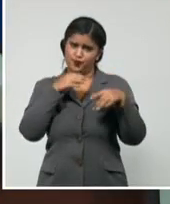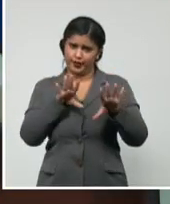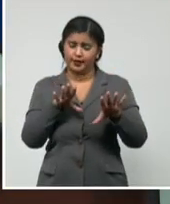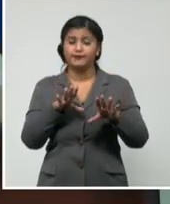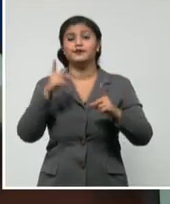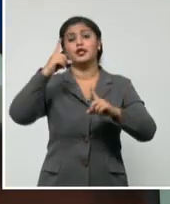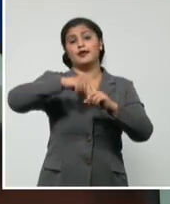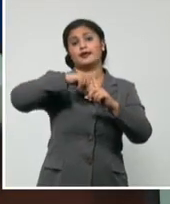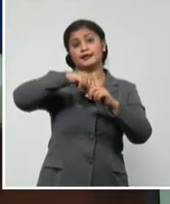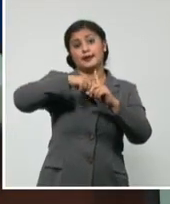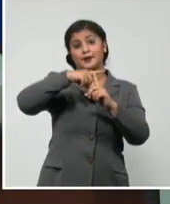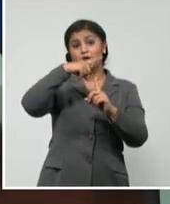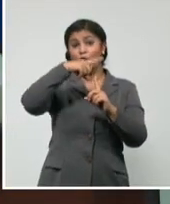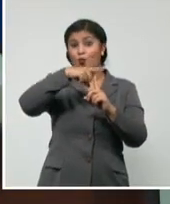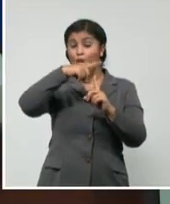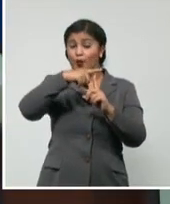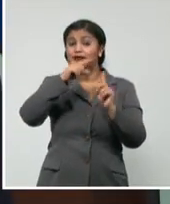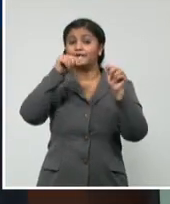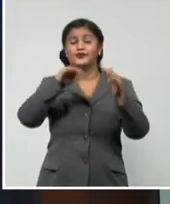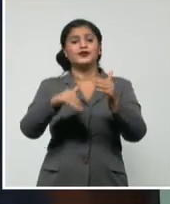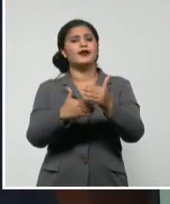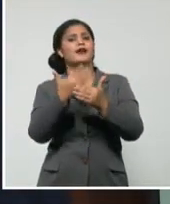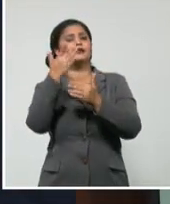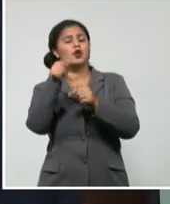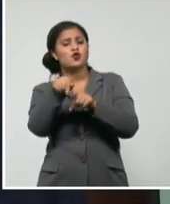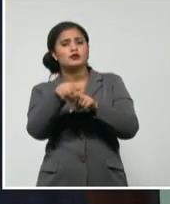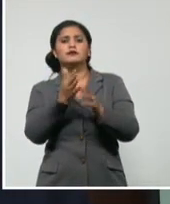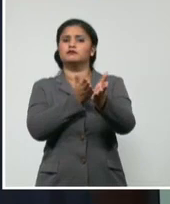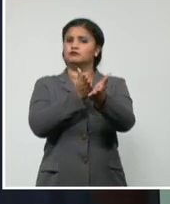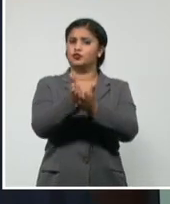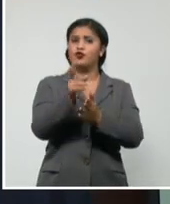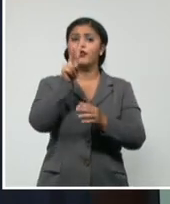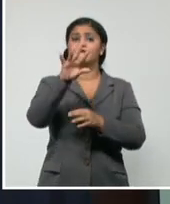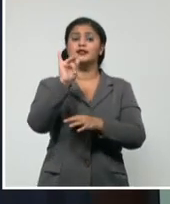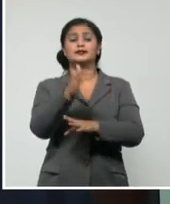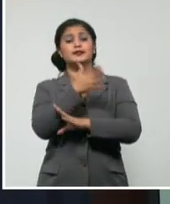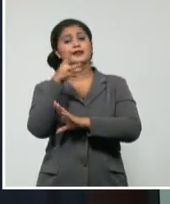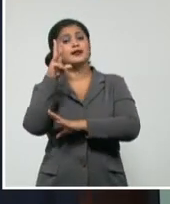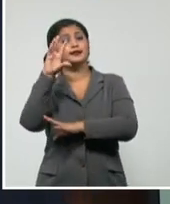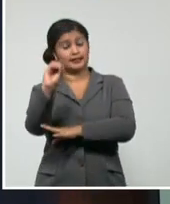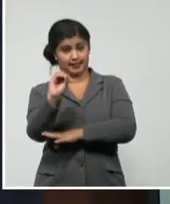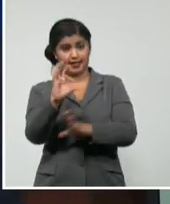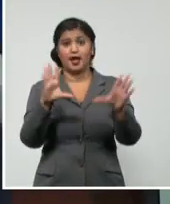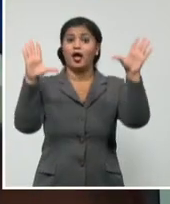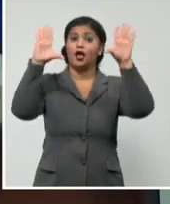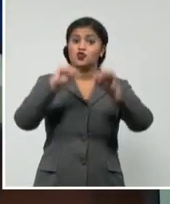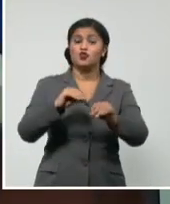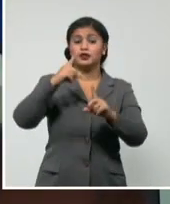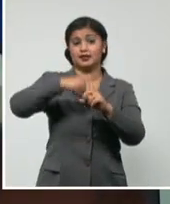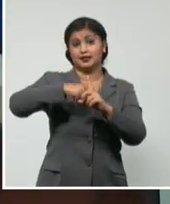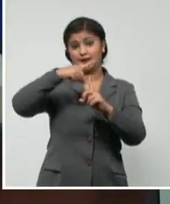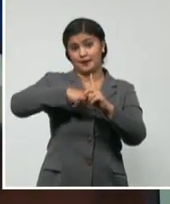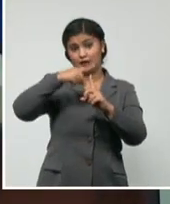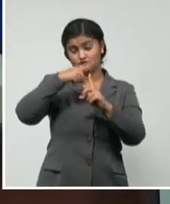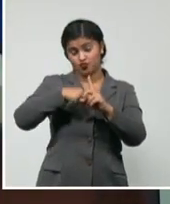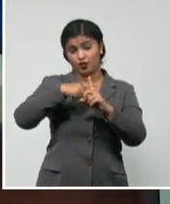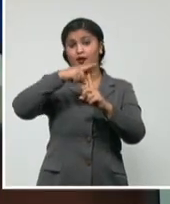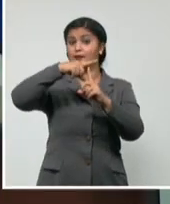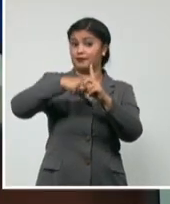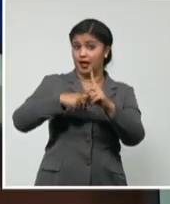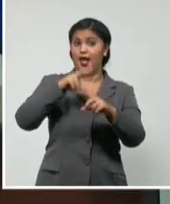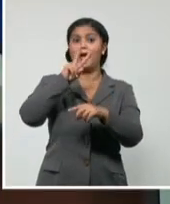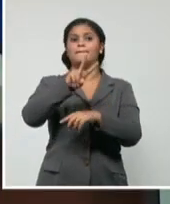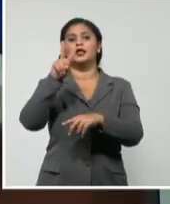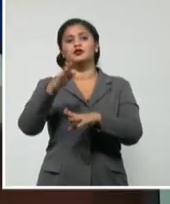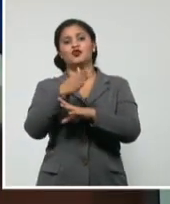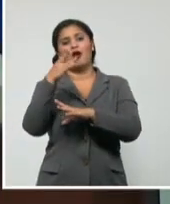máximas en la tarde de hoy se mantienen con valores entre 27 y 30 grados Celsius y en la noche las temperaturas entre 22 y 25